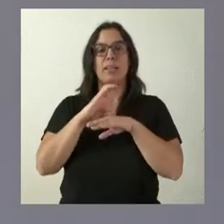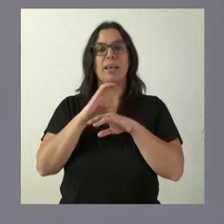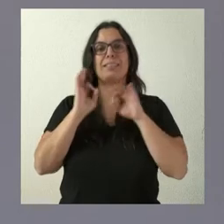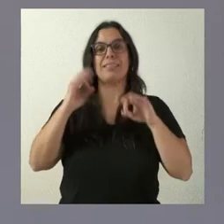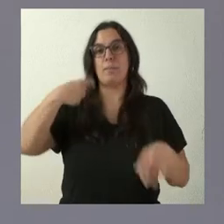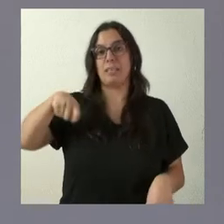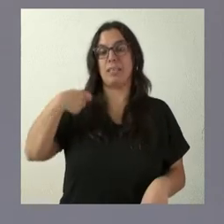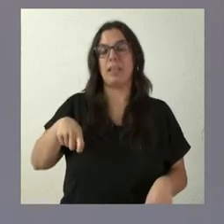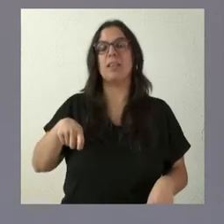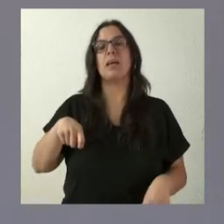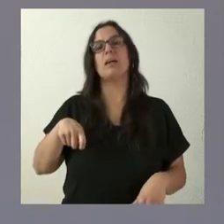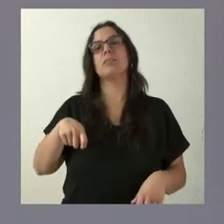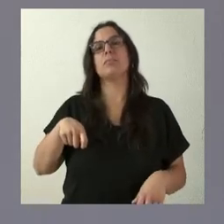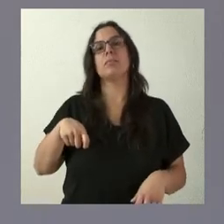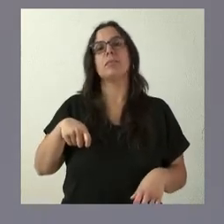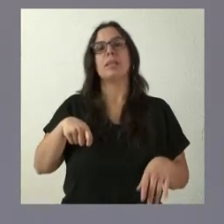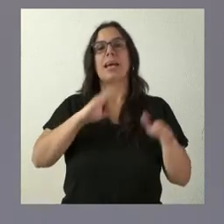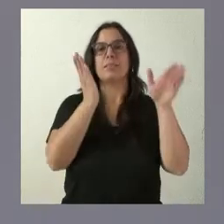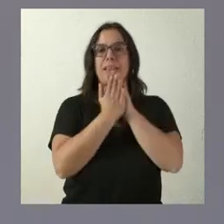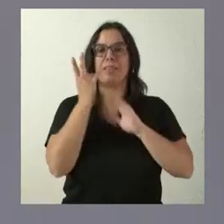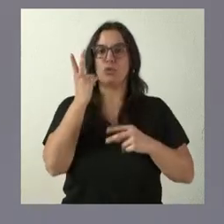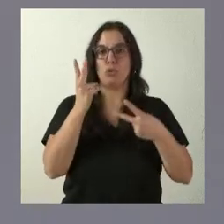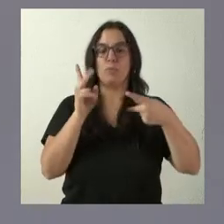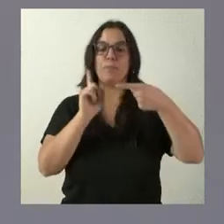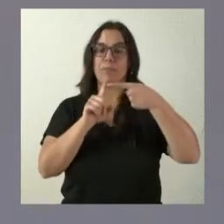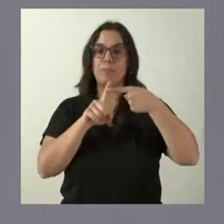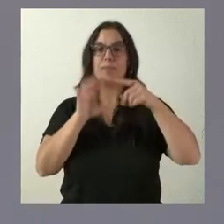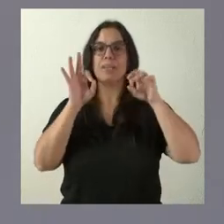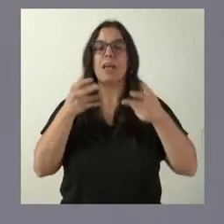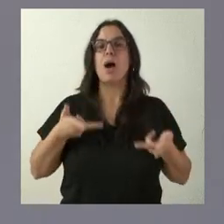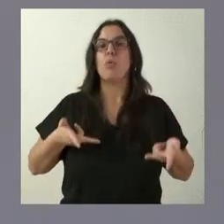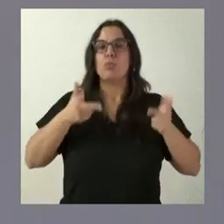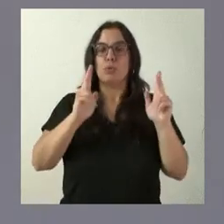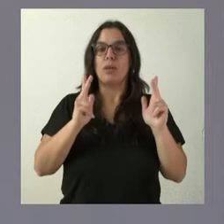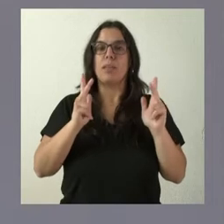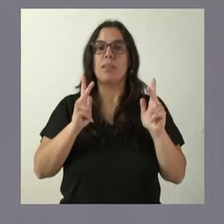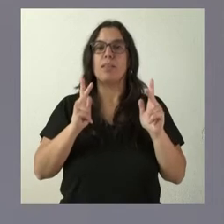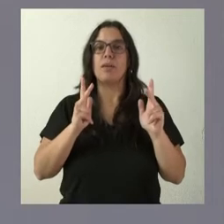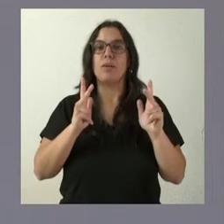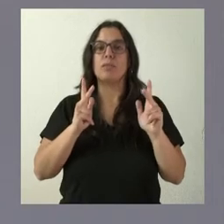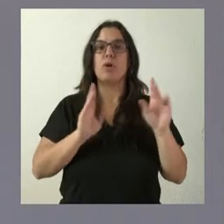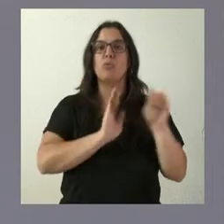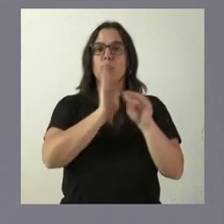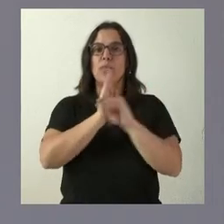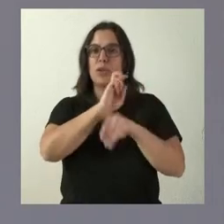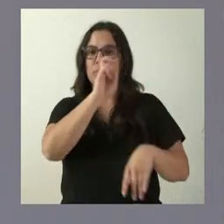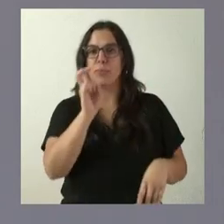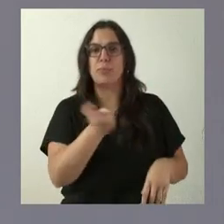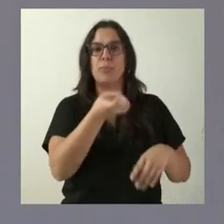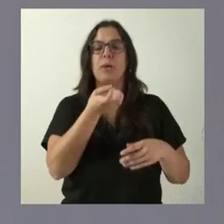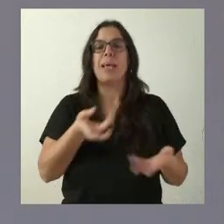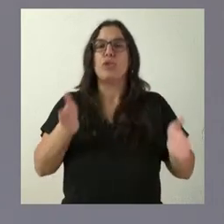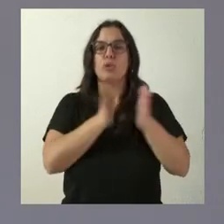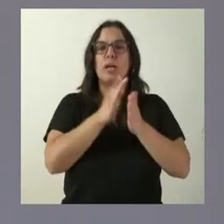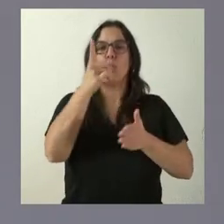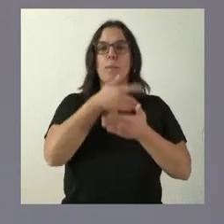Presidencia, traemos hoy dos expedientes. El primero de ellos es la autorización de una serie de subvenciones por más de un millón